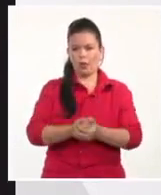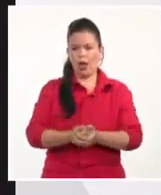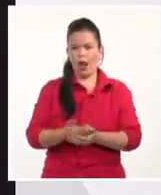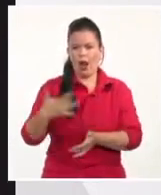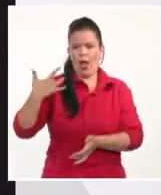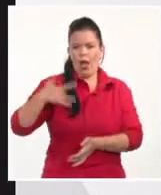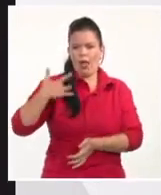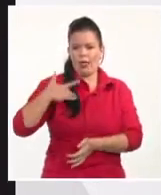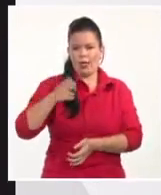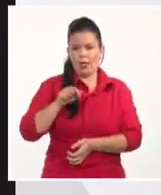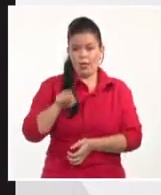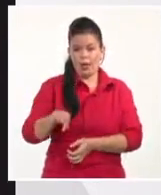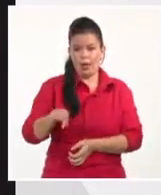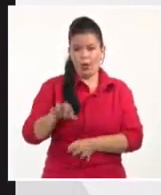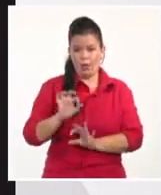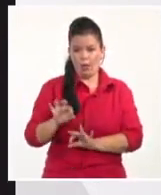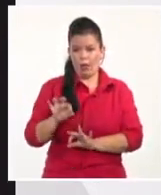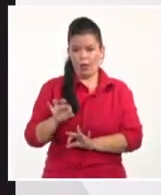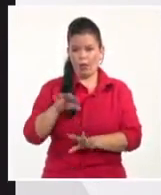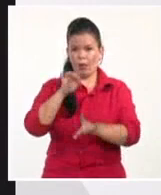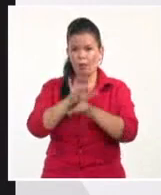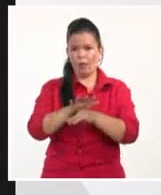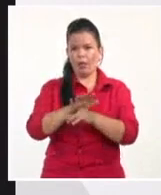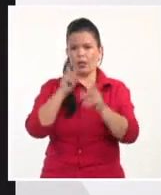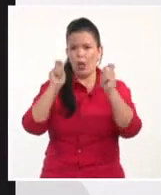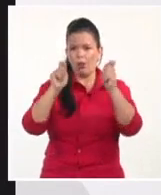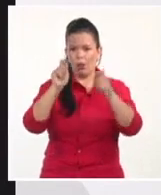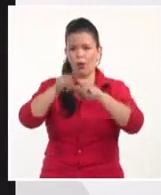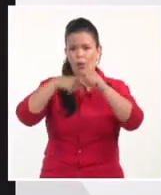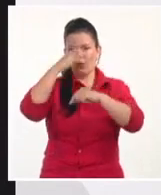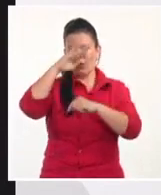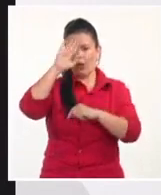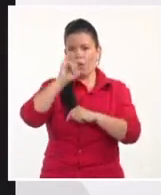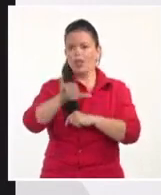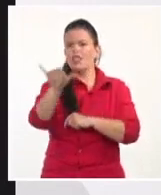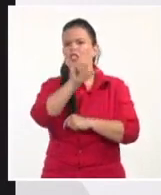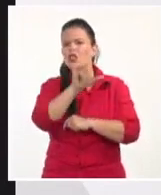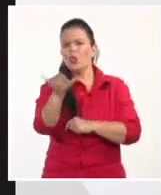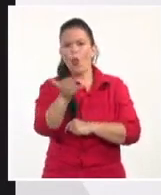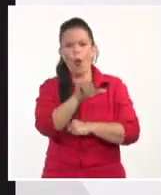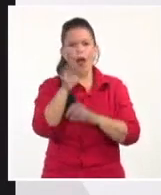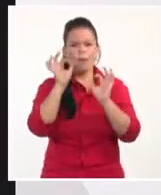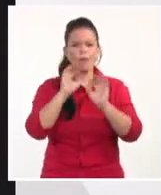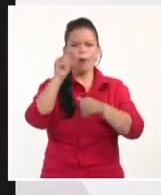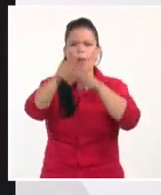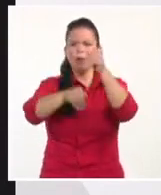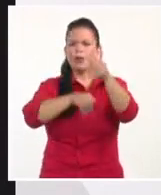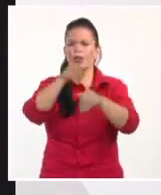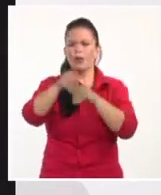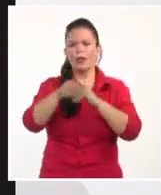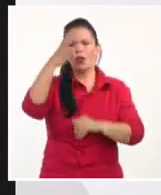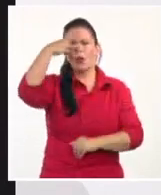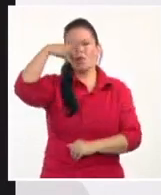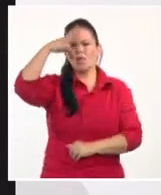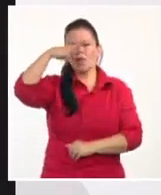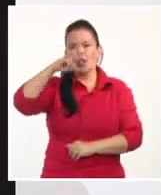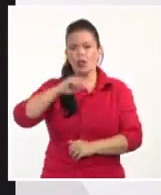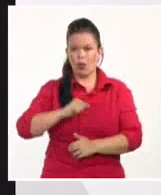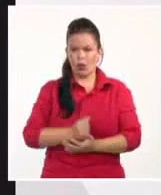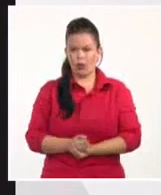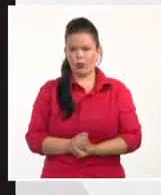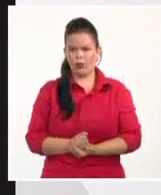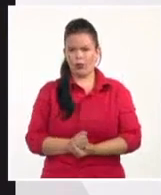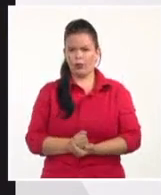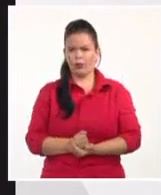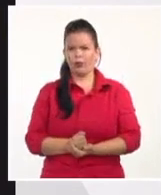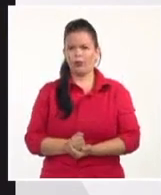ha participado en campañas, digamos, de movilización contra el Gobierno de México, en el hashtag AMLOBETEYÁ, digamos,